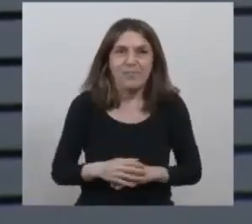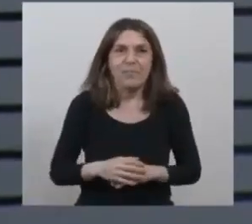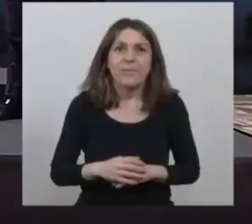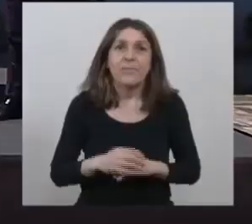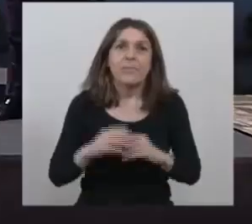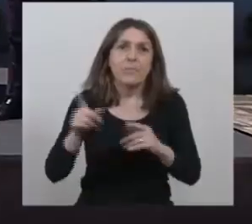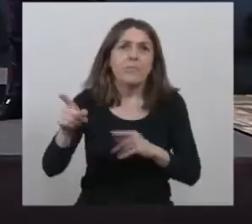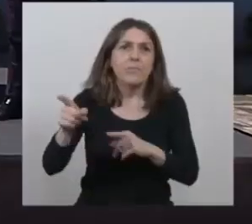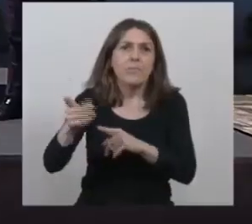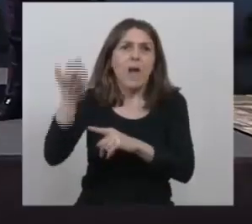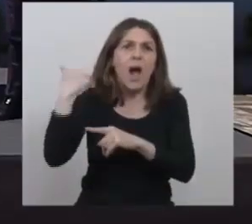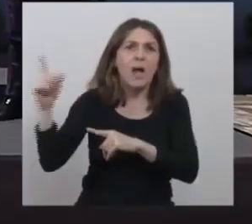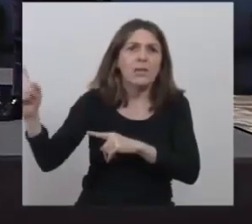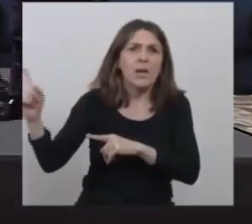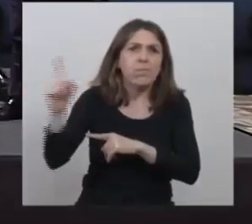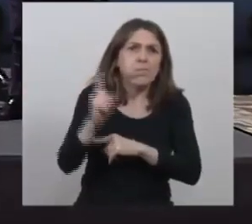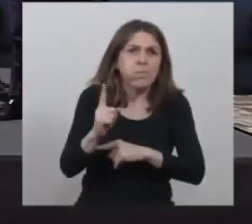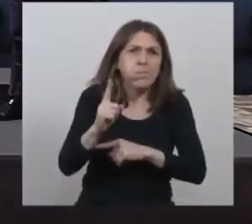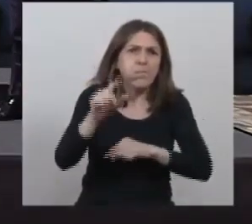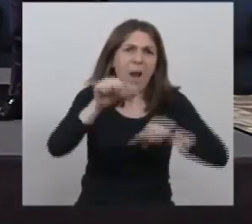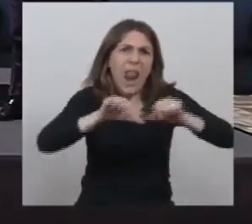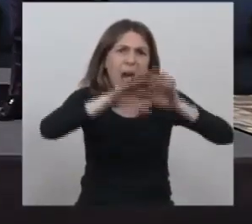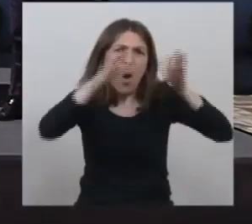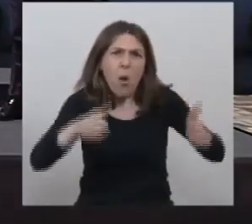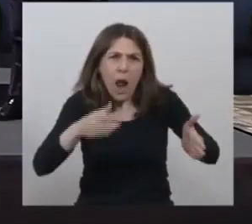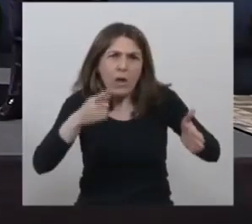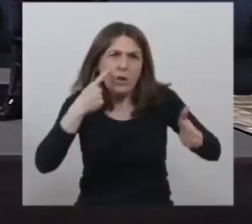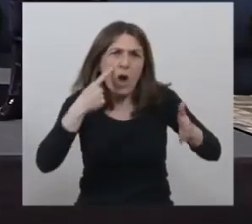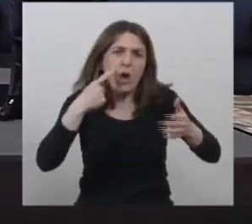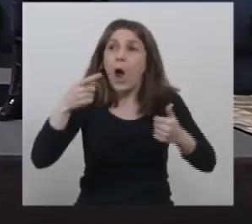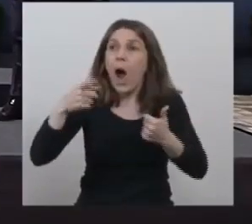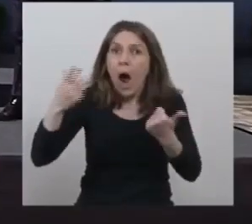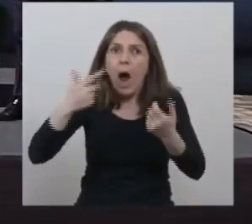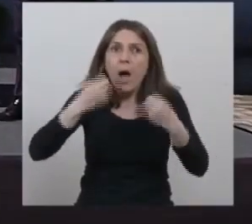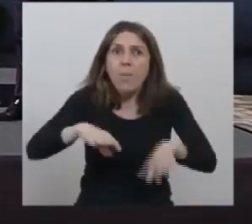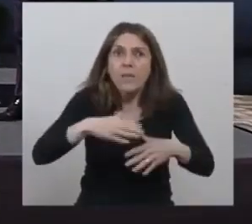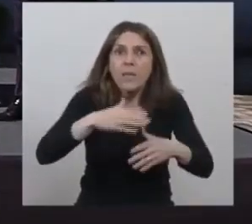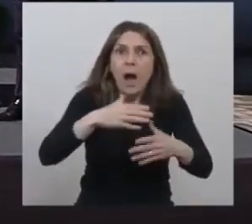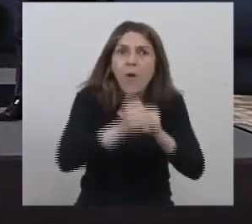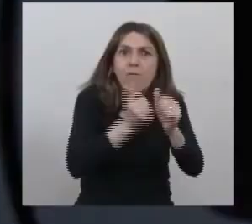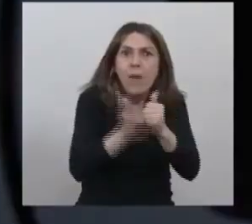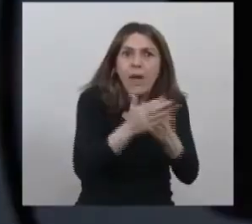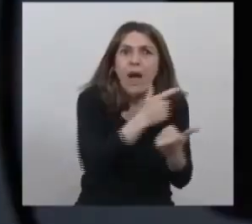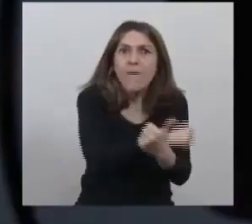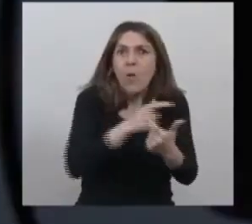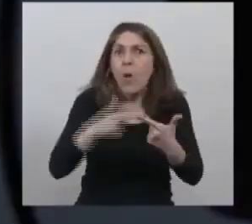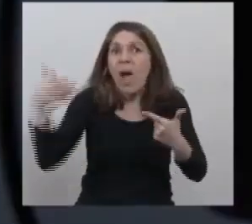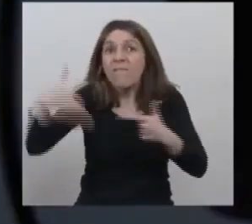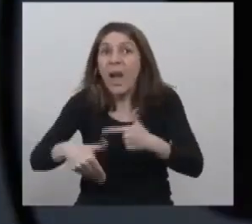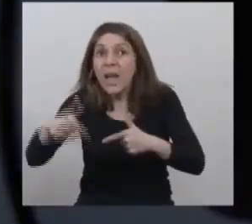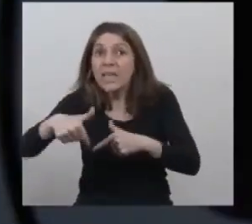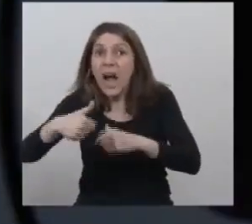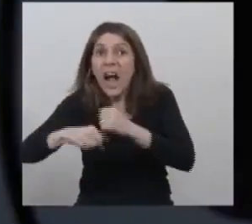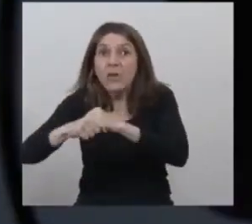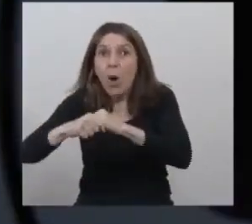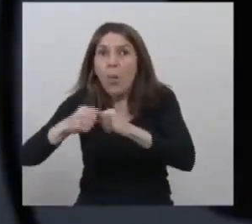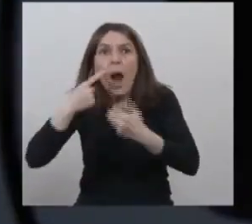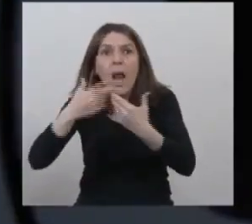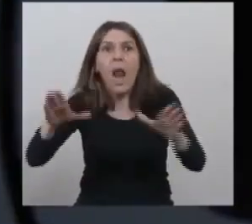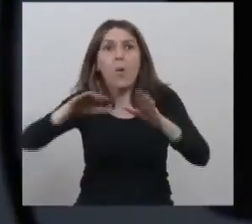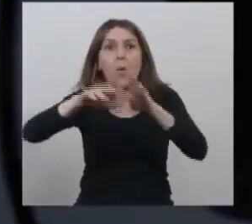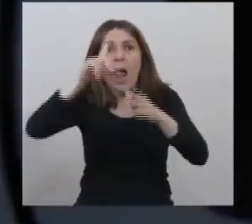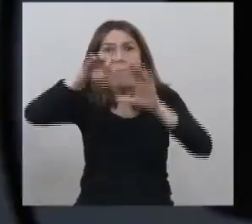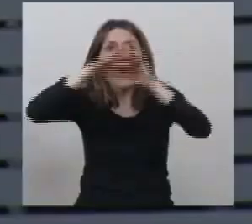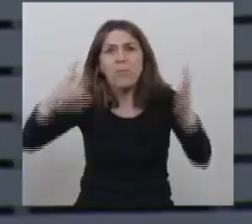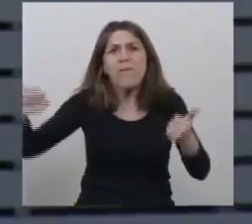Viniste a un laboratorio y empezamos ahí a hacer la vacuna. Venís acá e inaugurás un centro de salud. Venís seguido, Alberto, que tenemos muchas más cosas por hacer